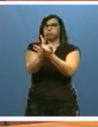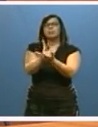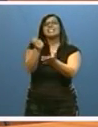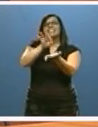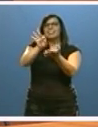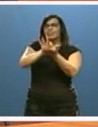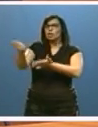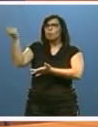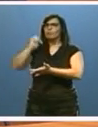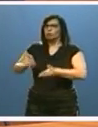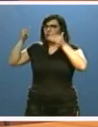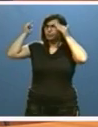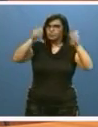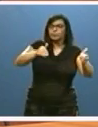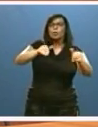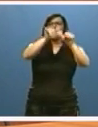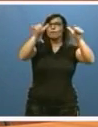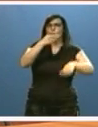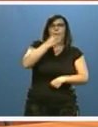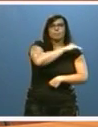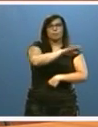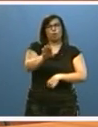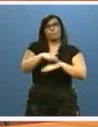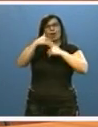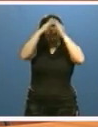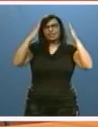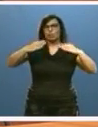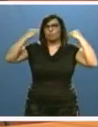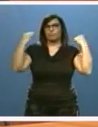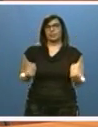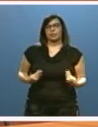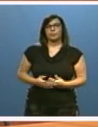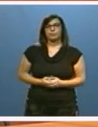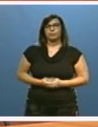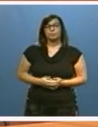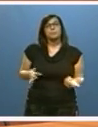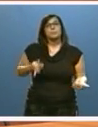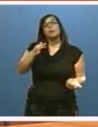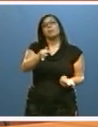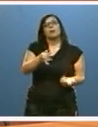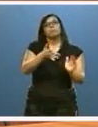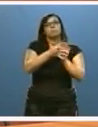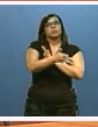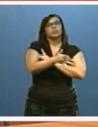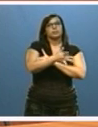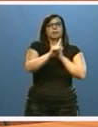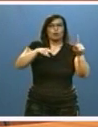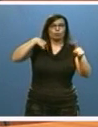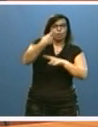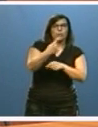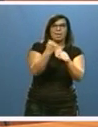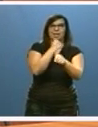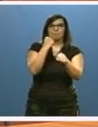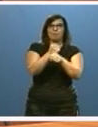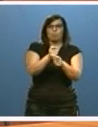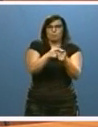profesionales como fórmula para prestar la mejor atención posible, lo que además está teniendo un efecto beneficioso en el empleo.